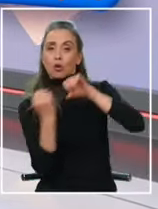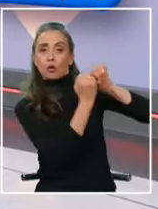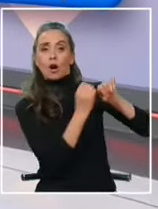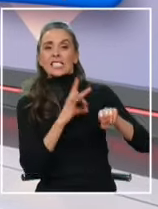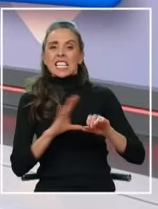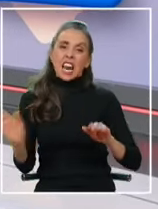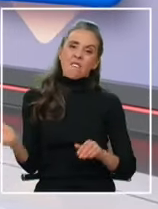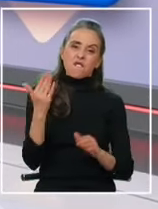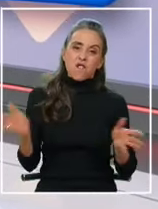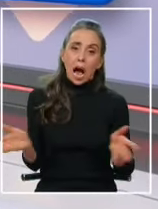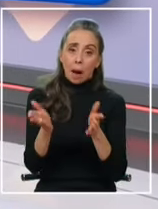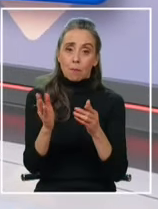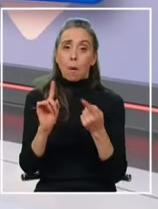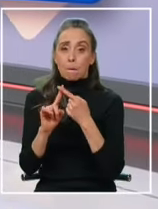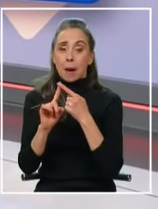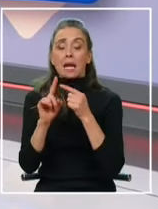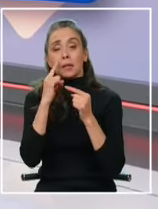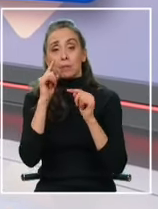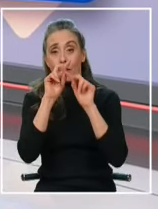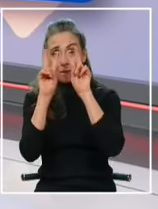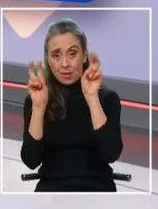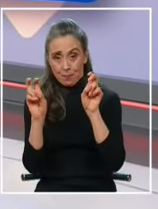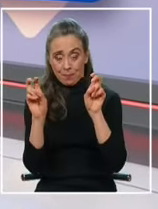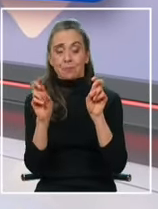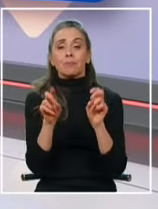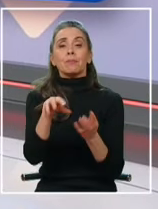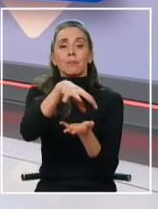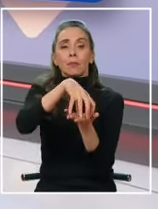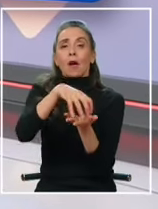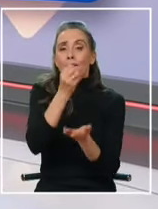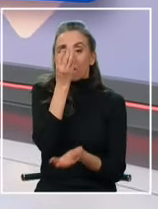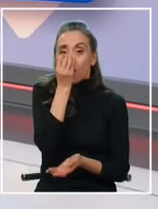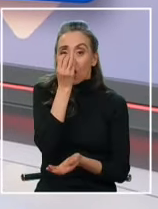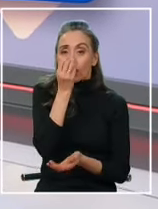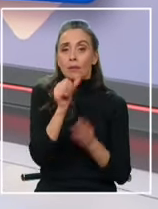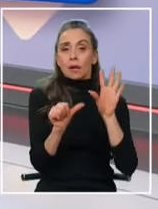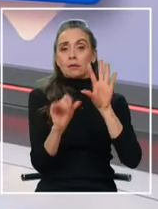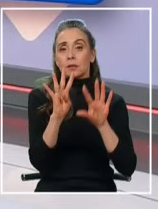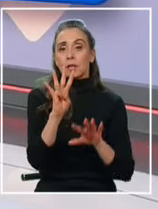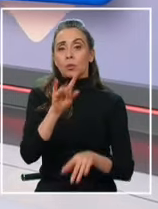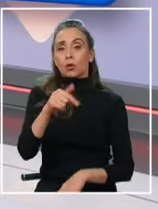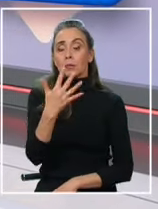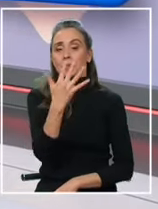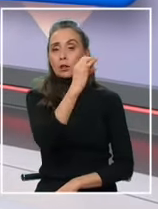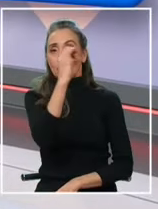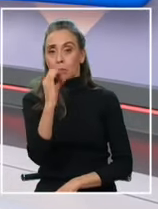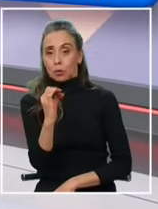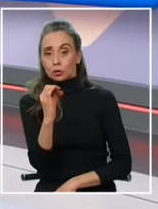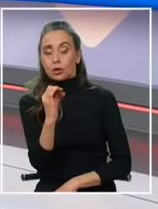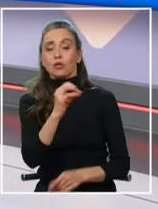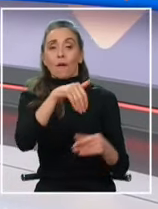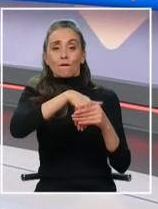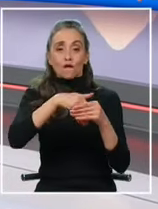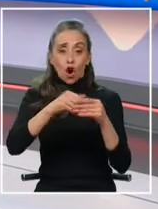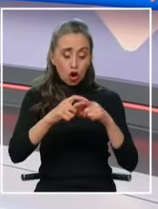Vamos participaron? Veamos, partamos por la Florida. Ahí el 64,5% de los votos fue